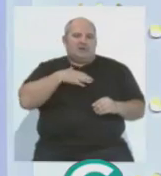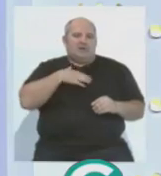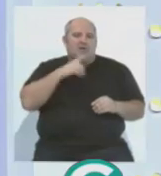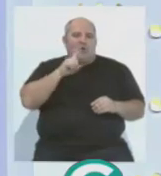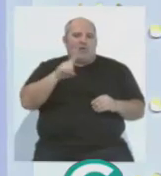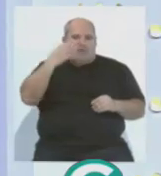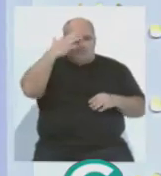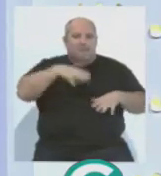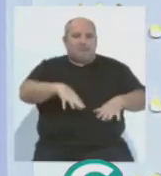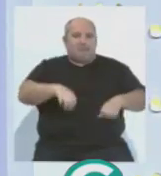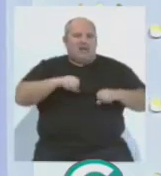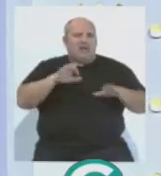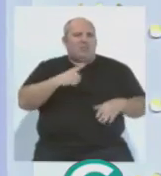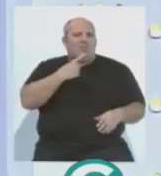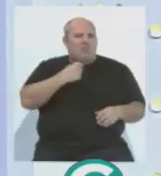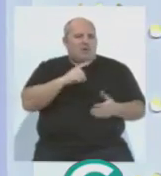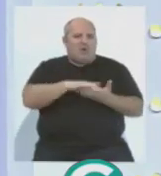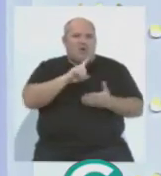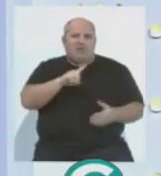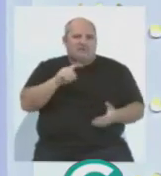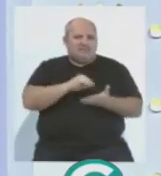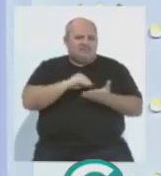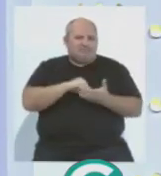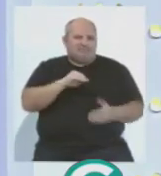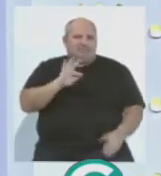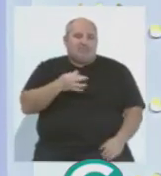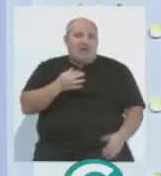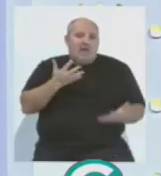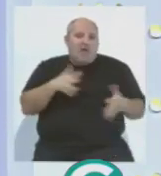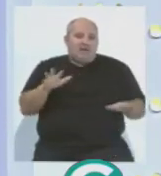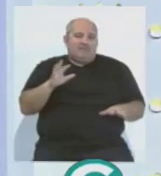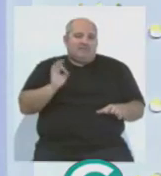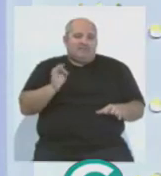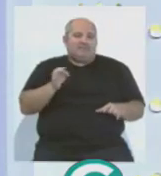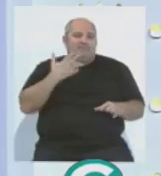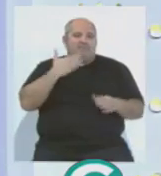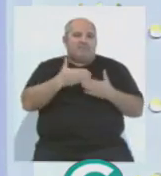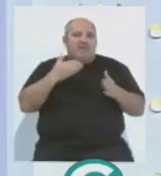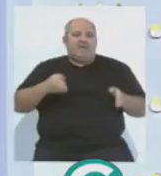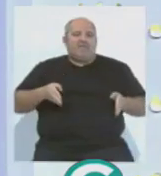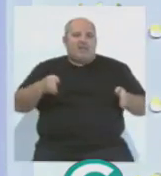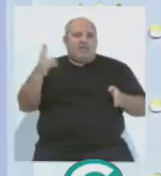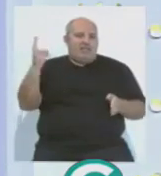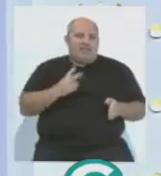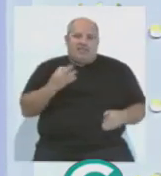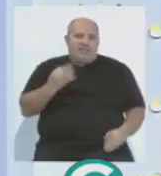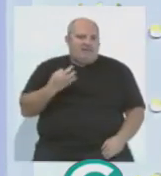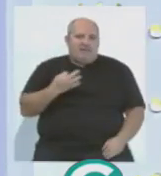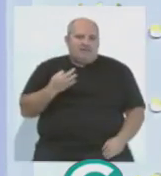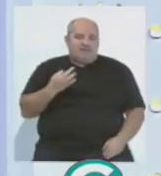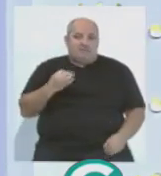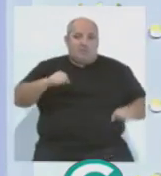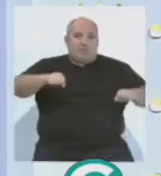el once inicial. En el Cádiz es muy complicado entrar en ese once, aunque bueno, es verdad que las bandas tendrán que entrar, porque es que no